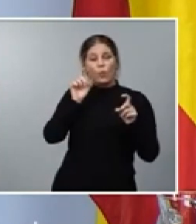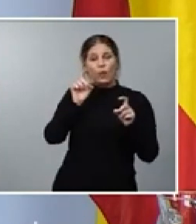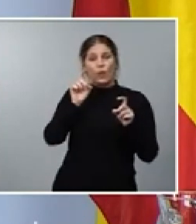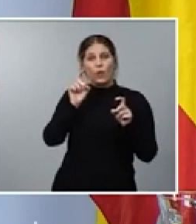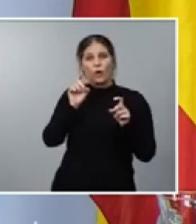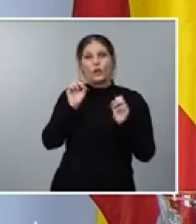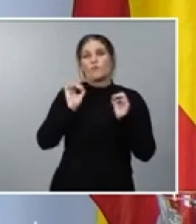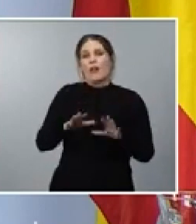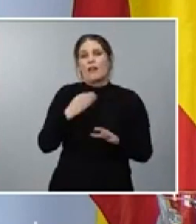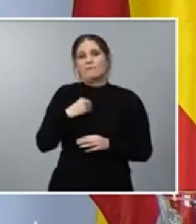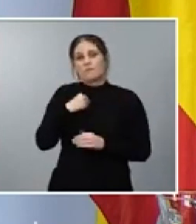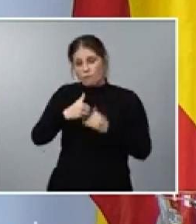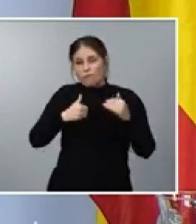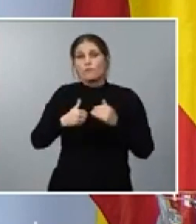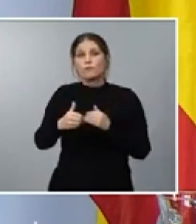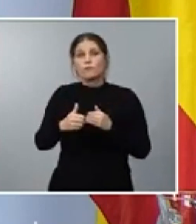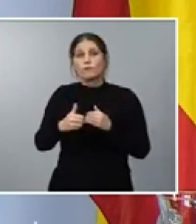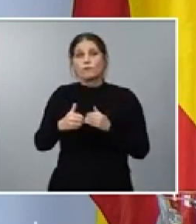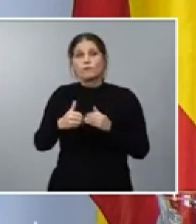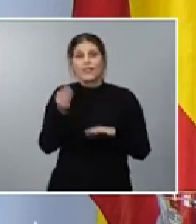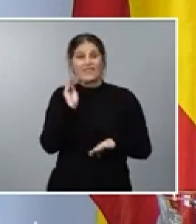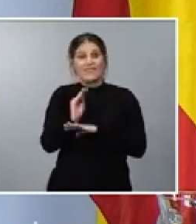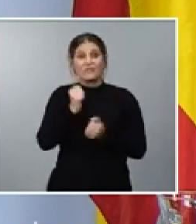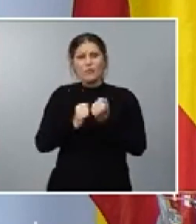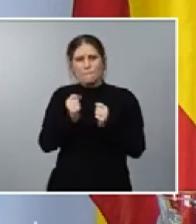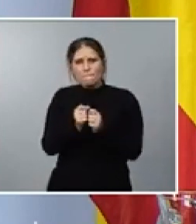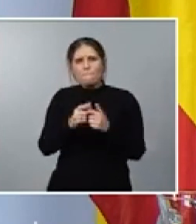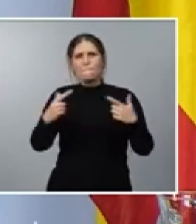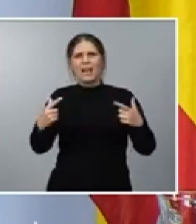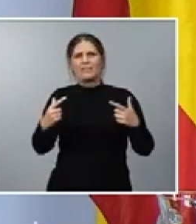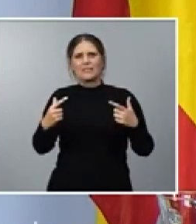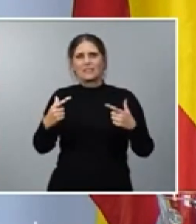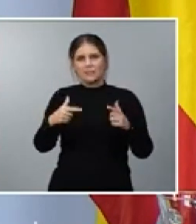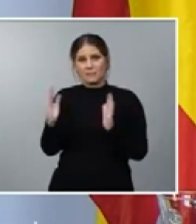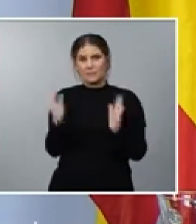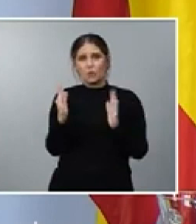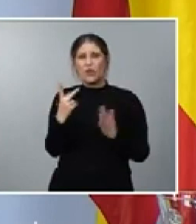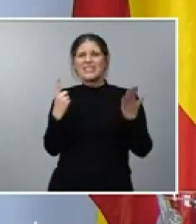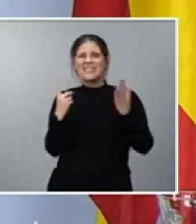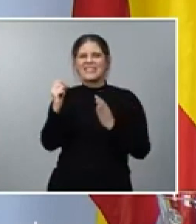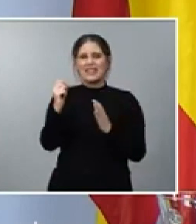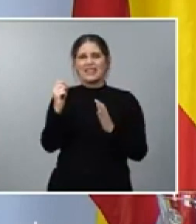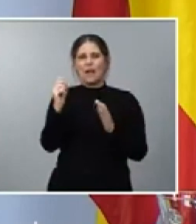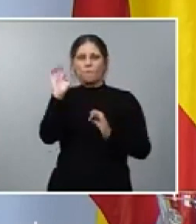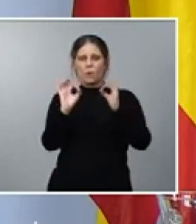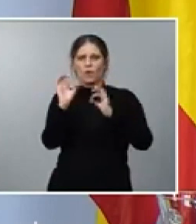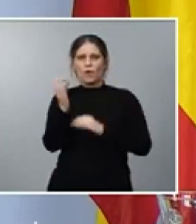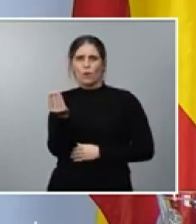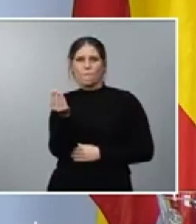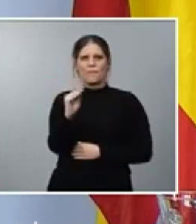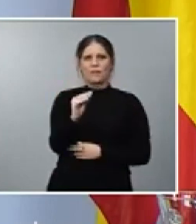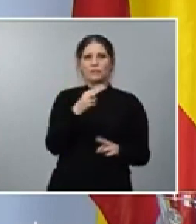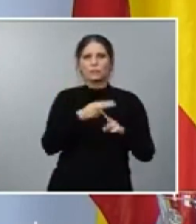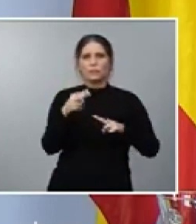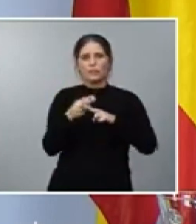la inversión en el futuro, se habrá aumentado durante este periodo un 60% las políticas